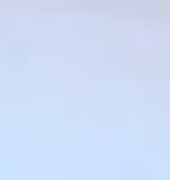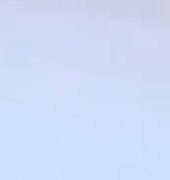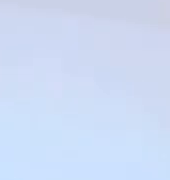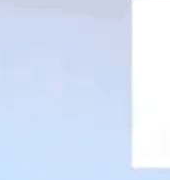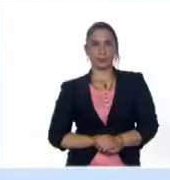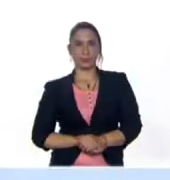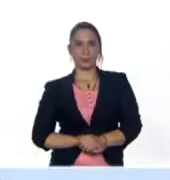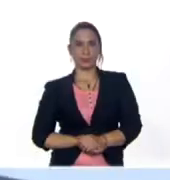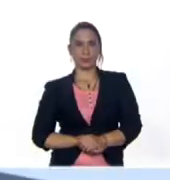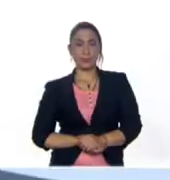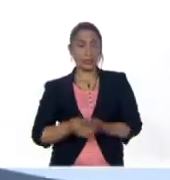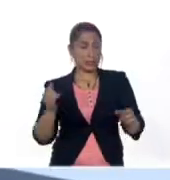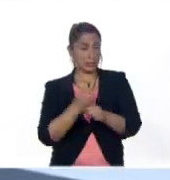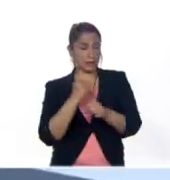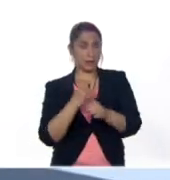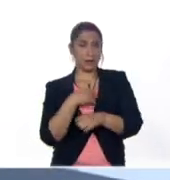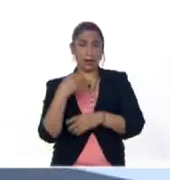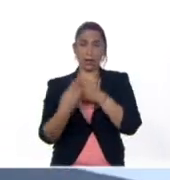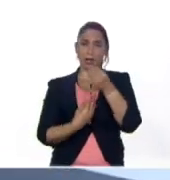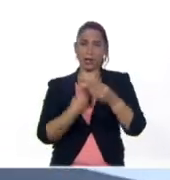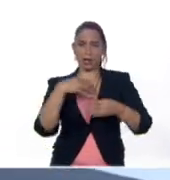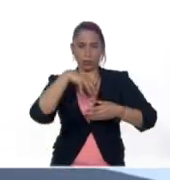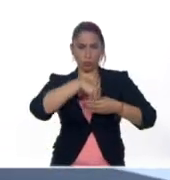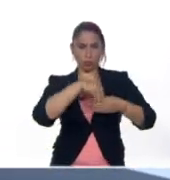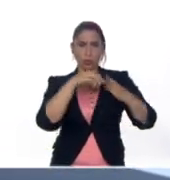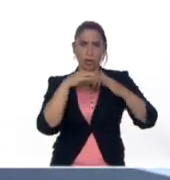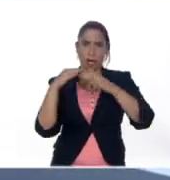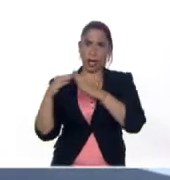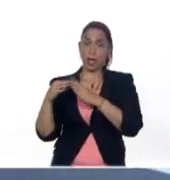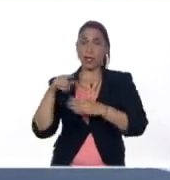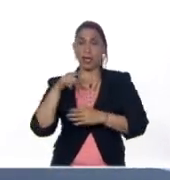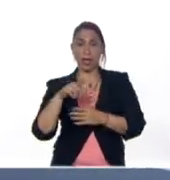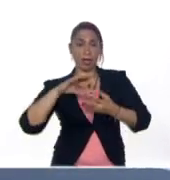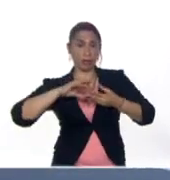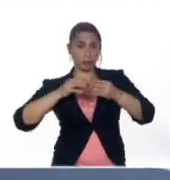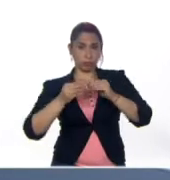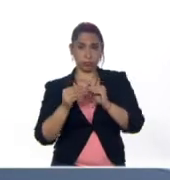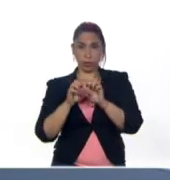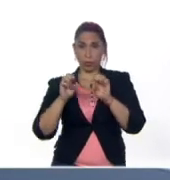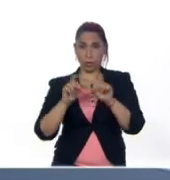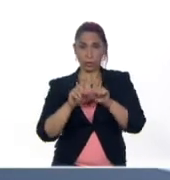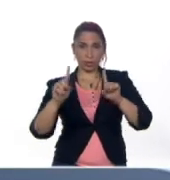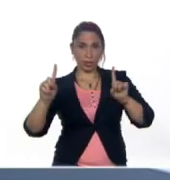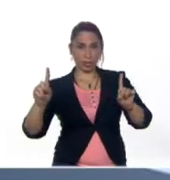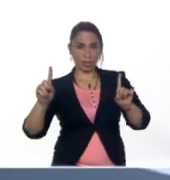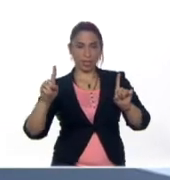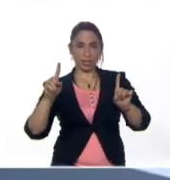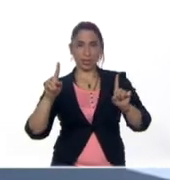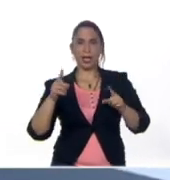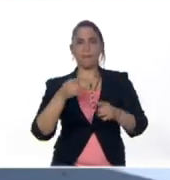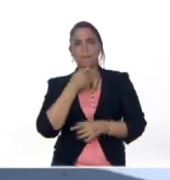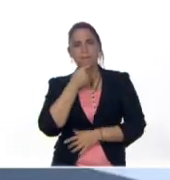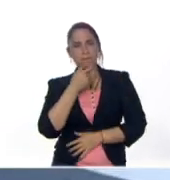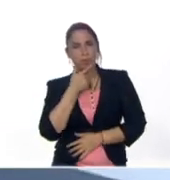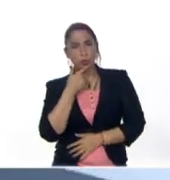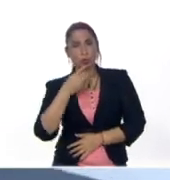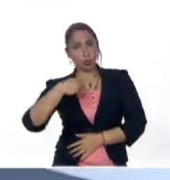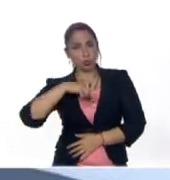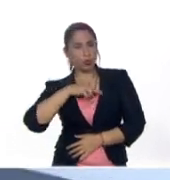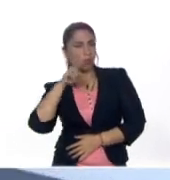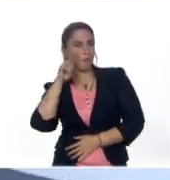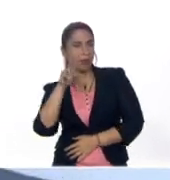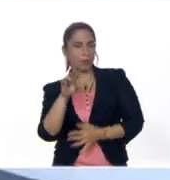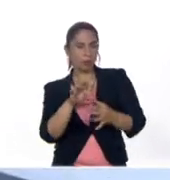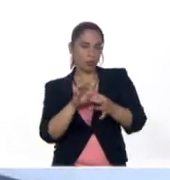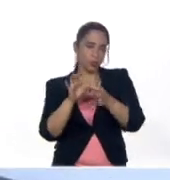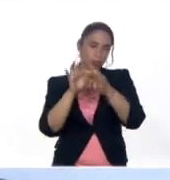Realmente el trabajo que se está realizando en el hogar a través de esta educación a distancia es hermoso. Evidenciamos esa